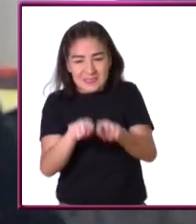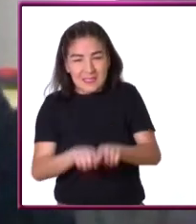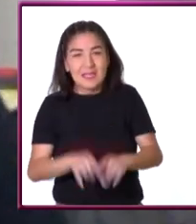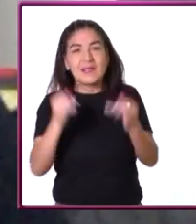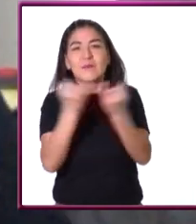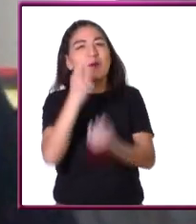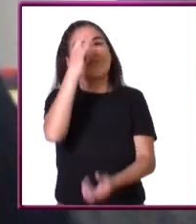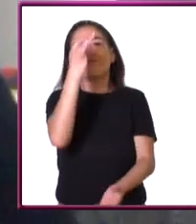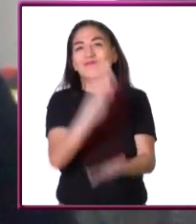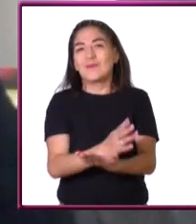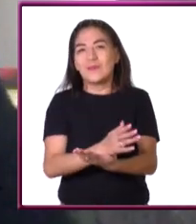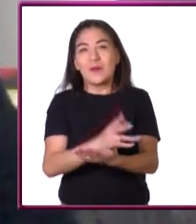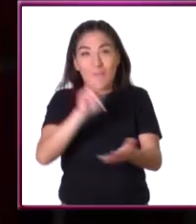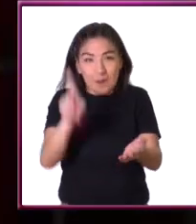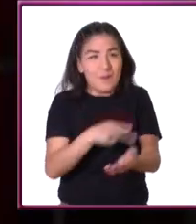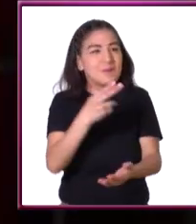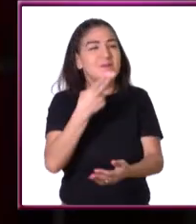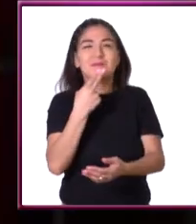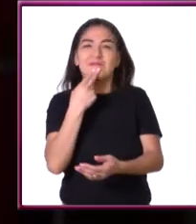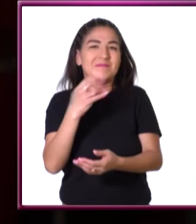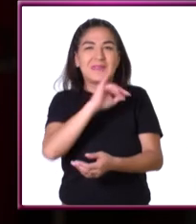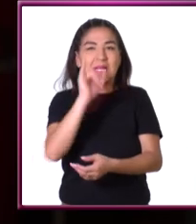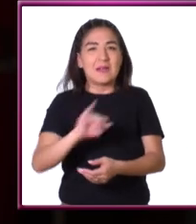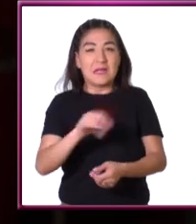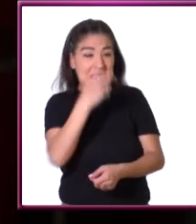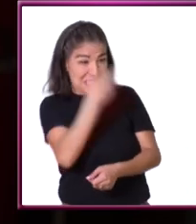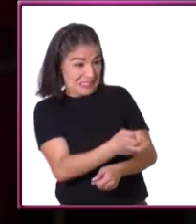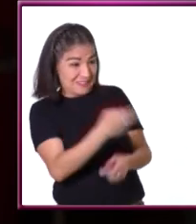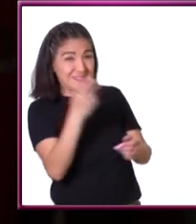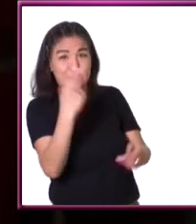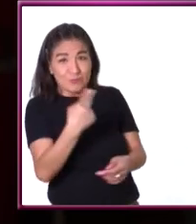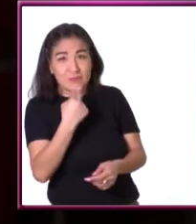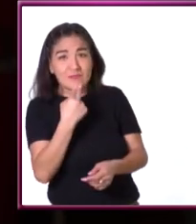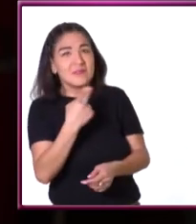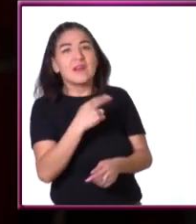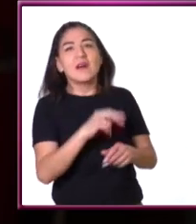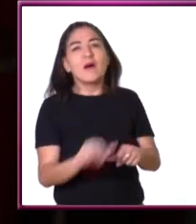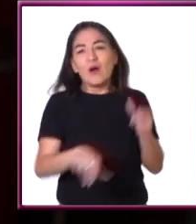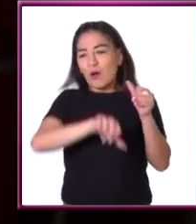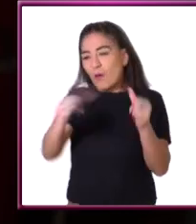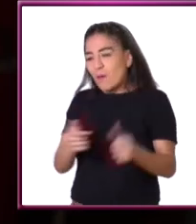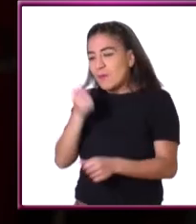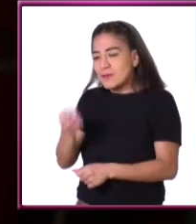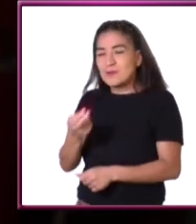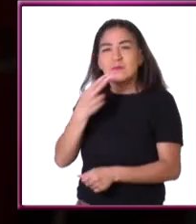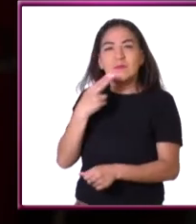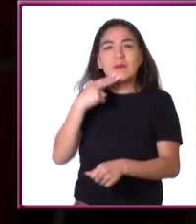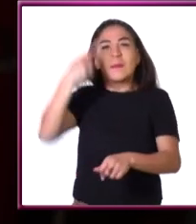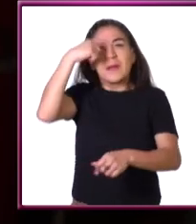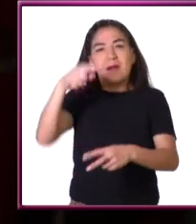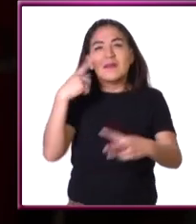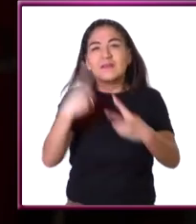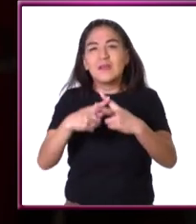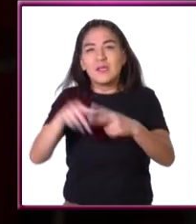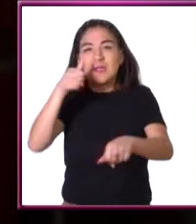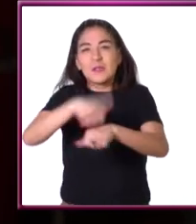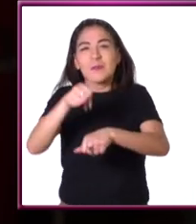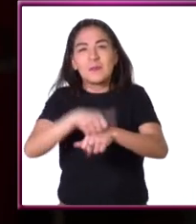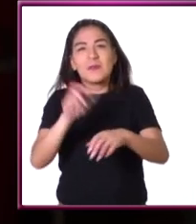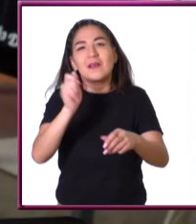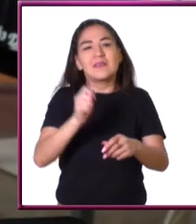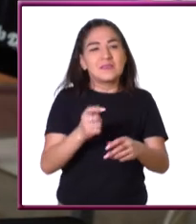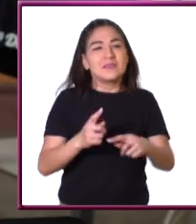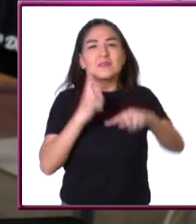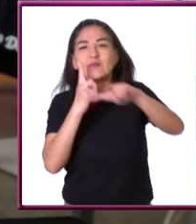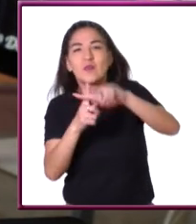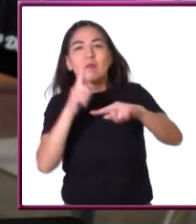primos precisamente porque son únicos y bueno no usas eso sino que usas los algoritmos que tratan de calcular esos números